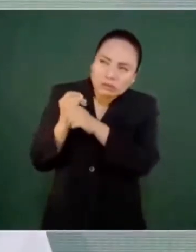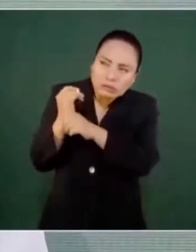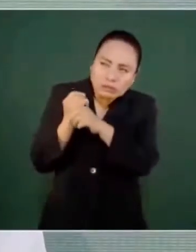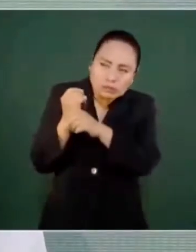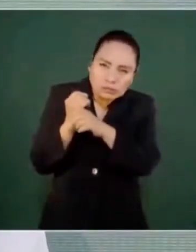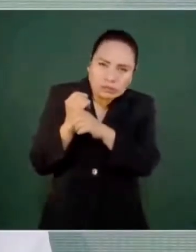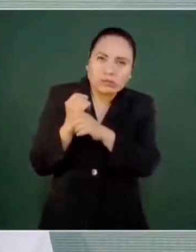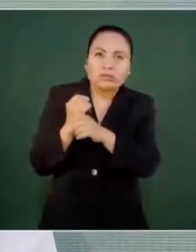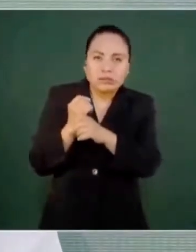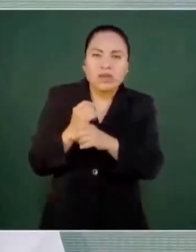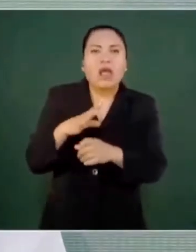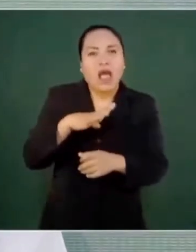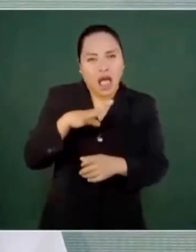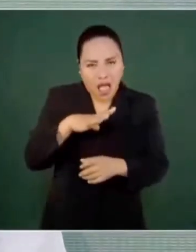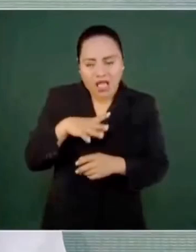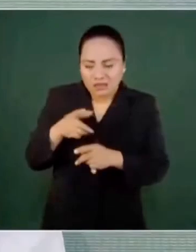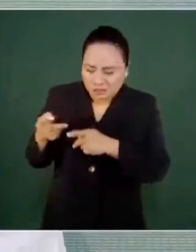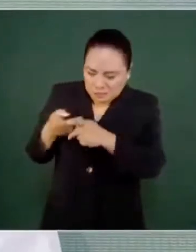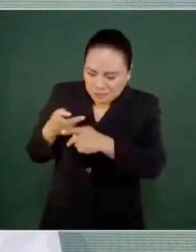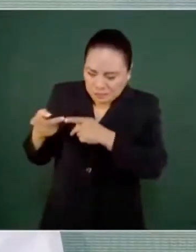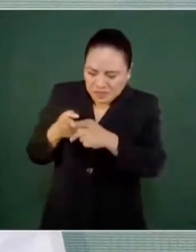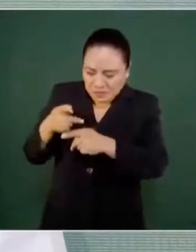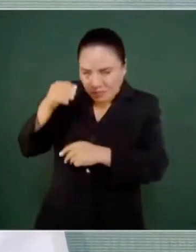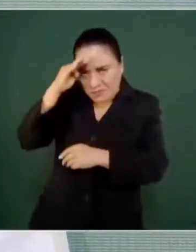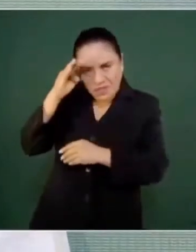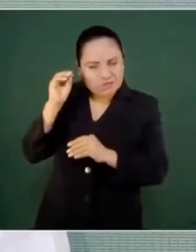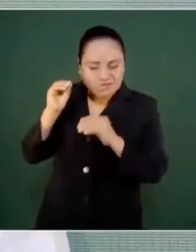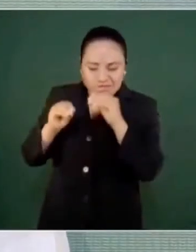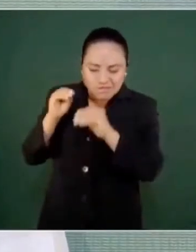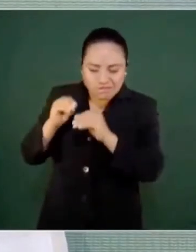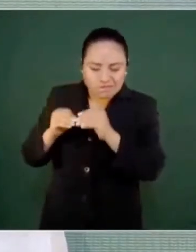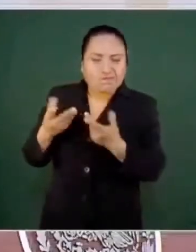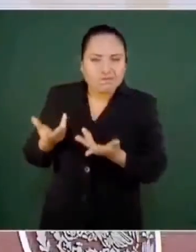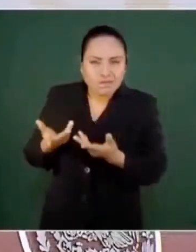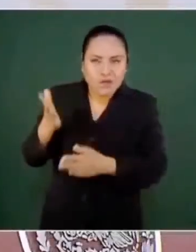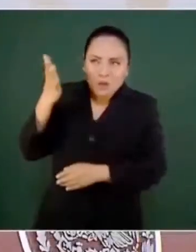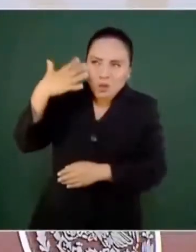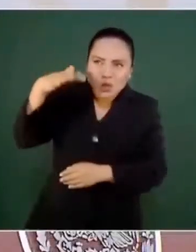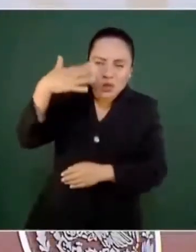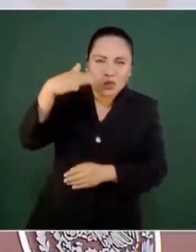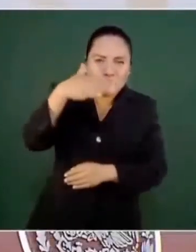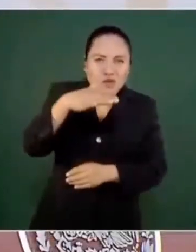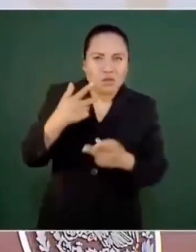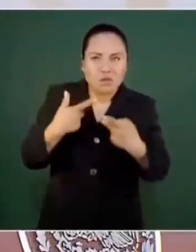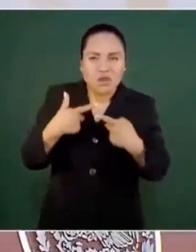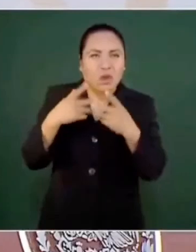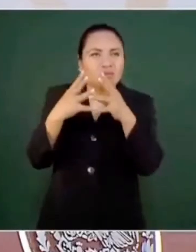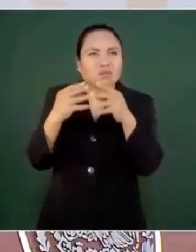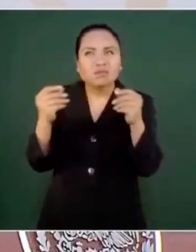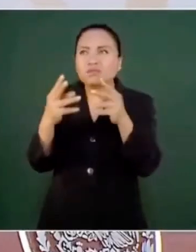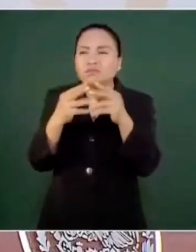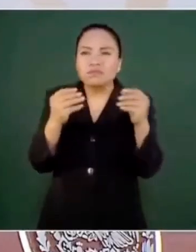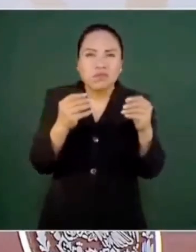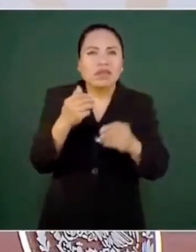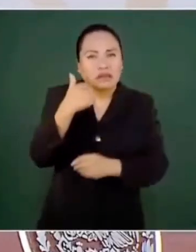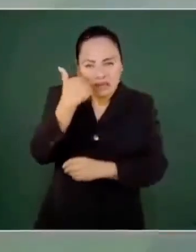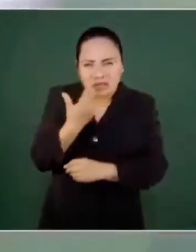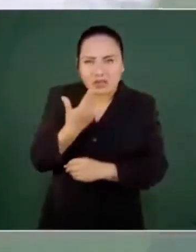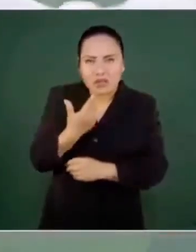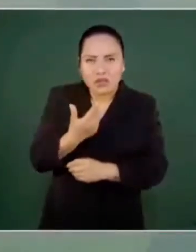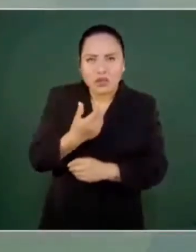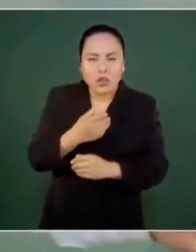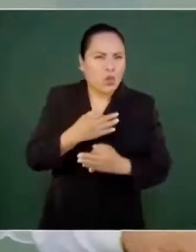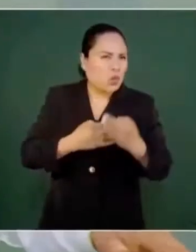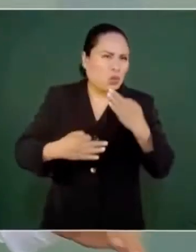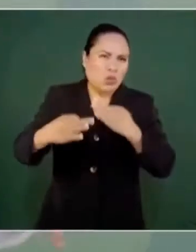Hay un plan de buscar a desaparecidos, todo el gobierno